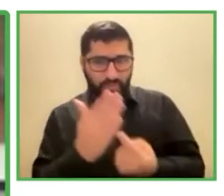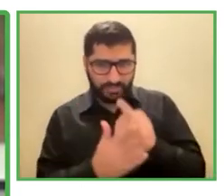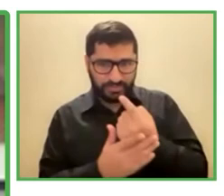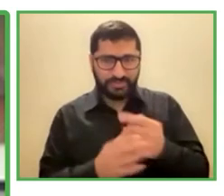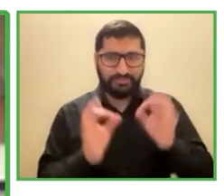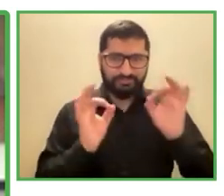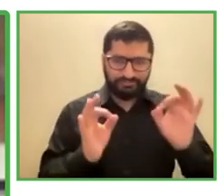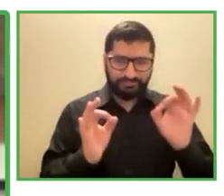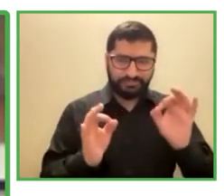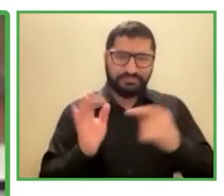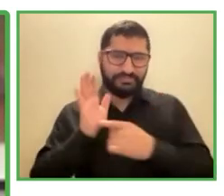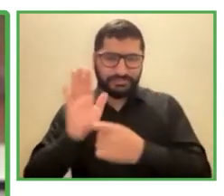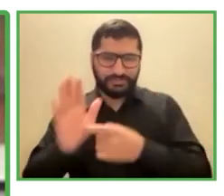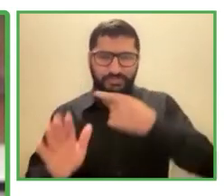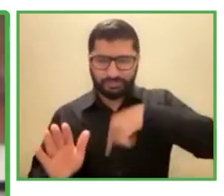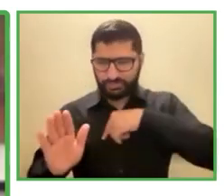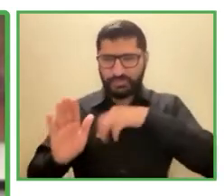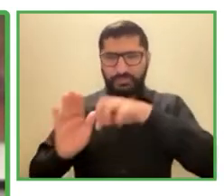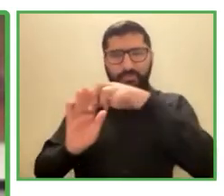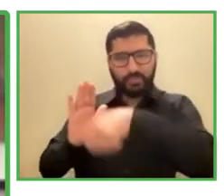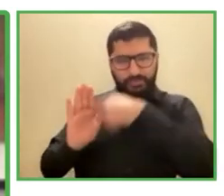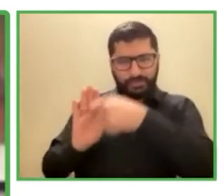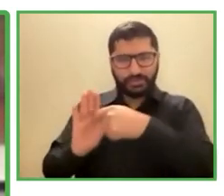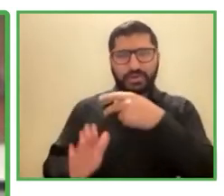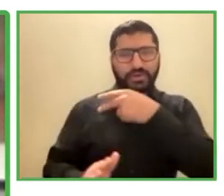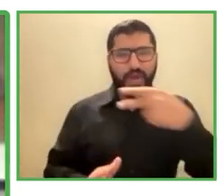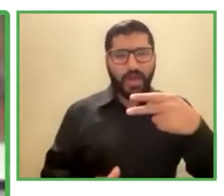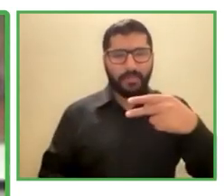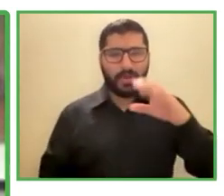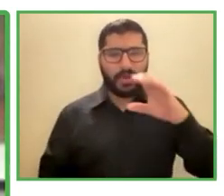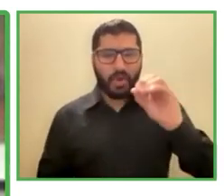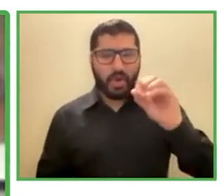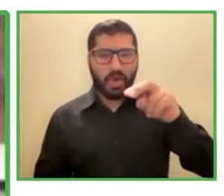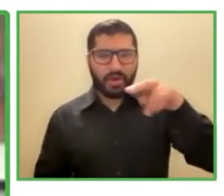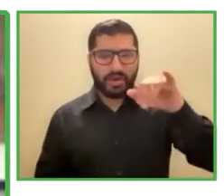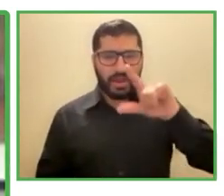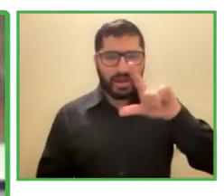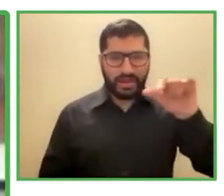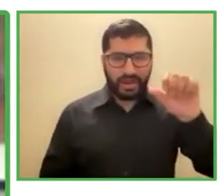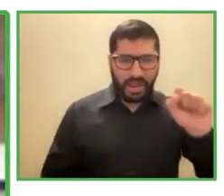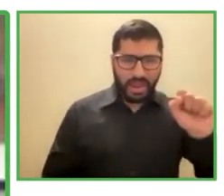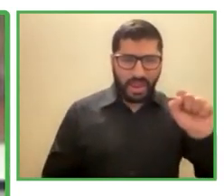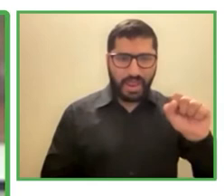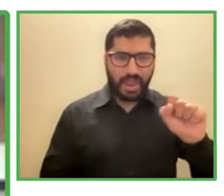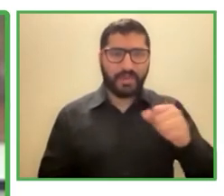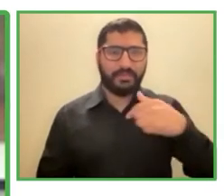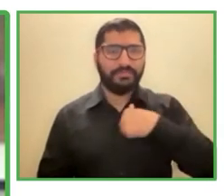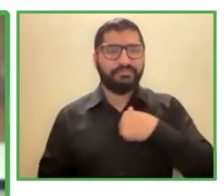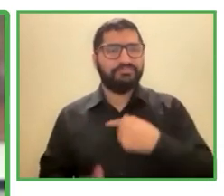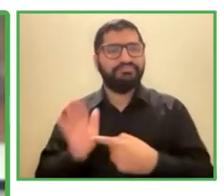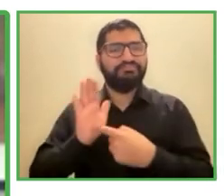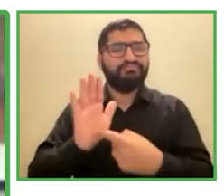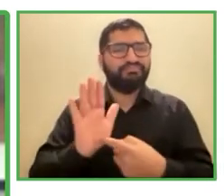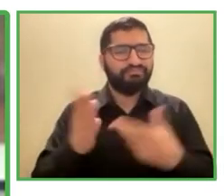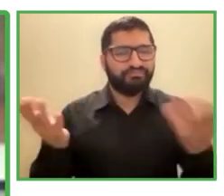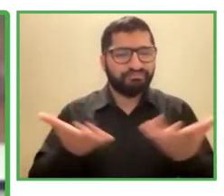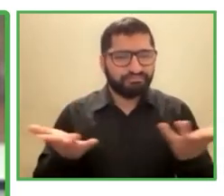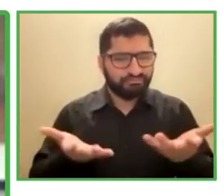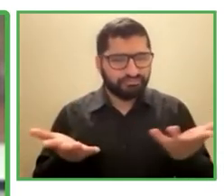nombre es Cornelia Tantac y represento al dueño de